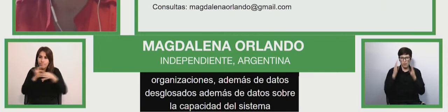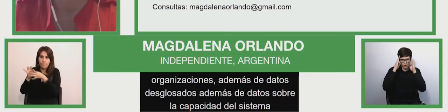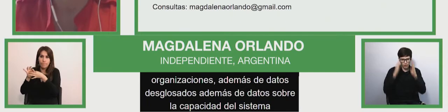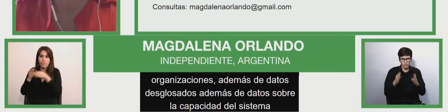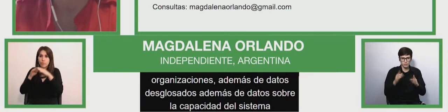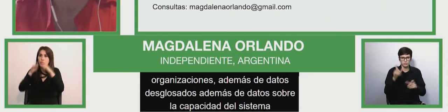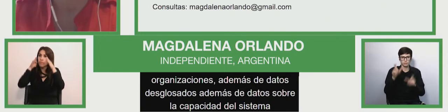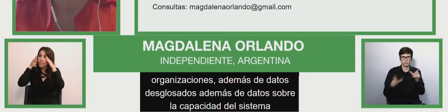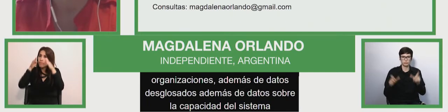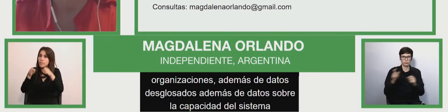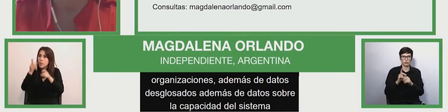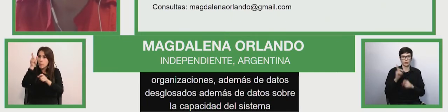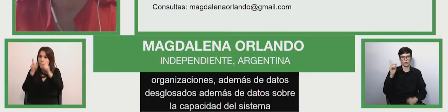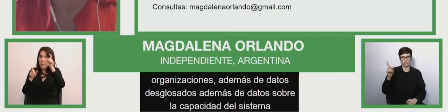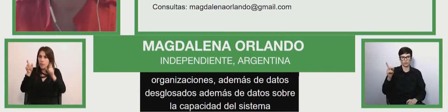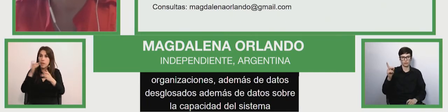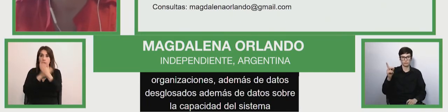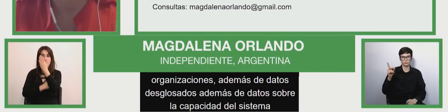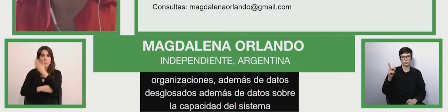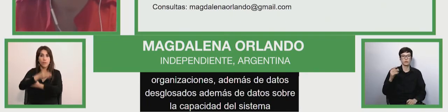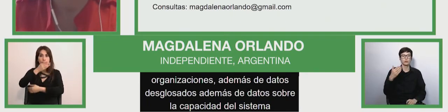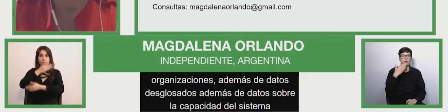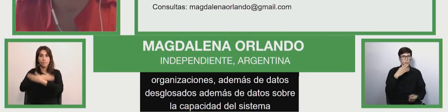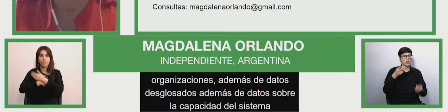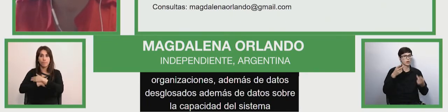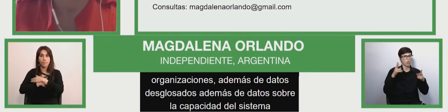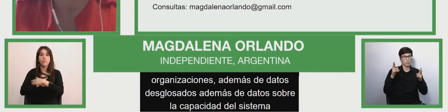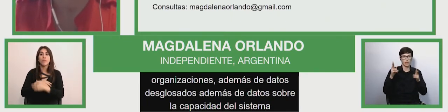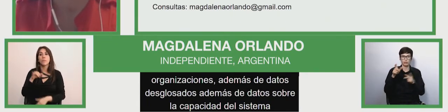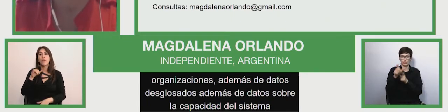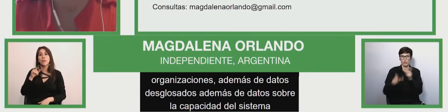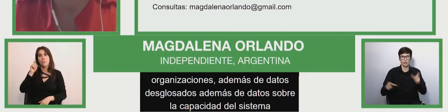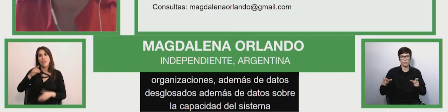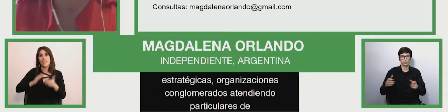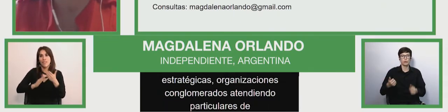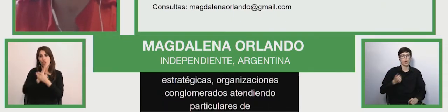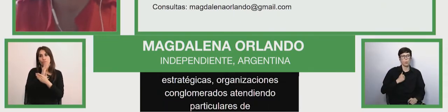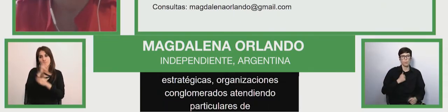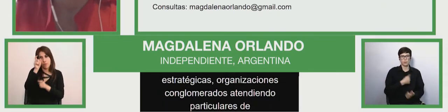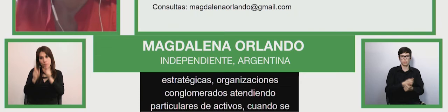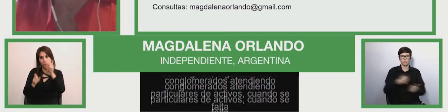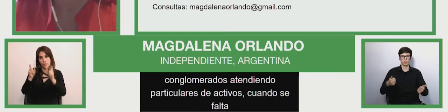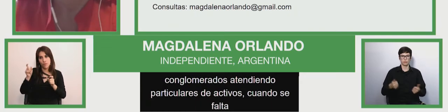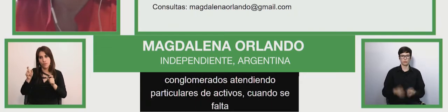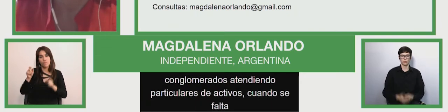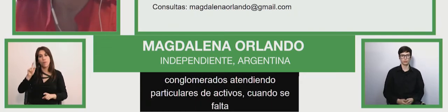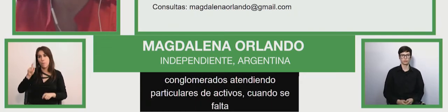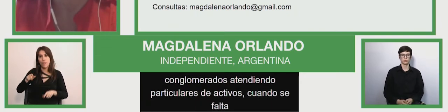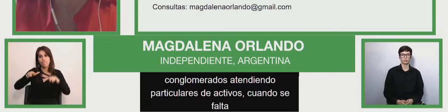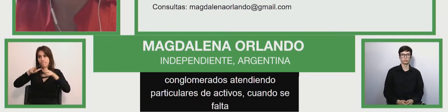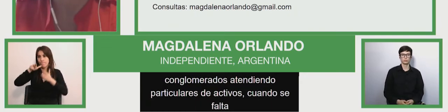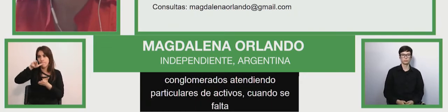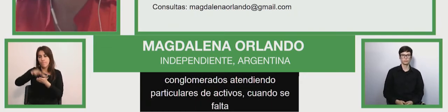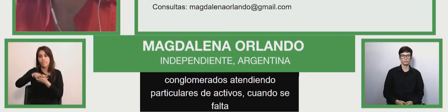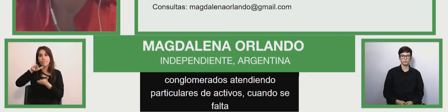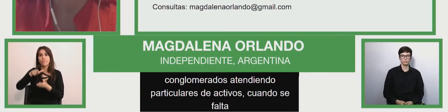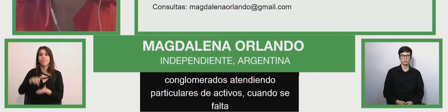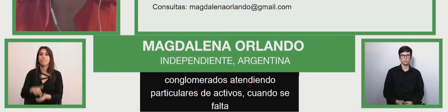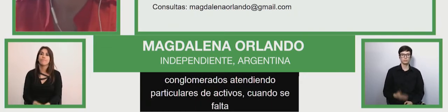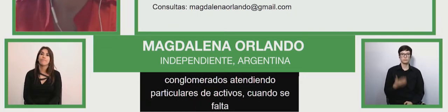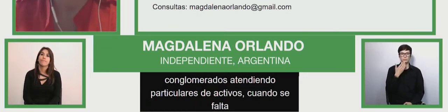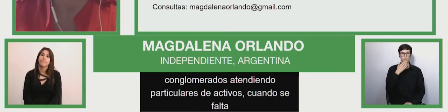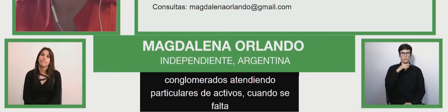las particulares de los colectivos cuando hace falta, pero aunadas por el cumplimiento del derecho para todos. Y también en las